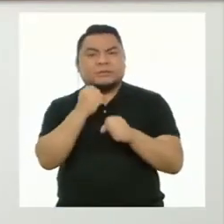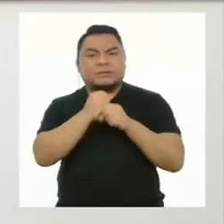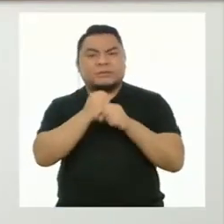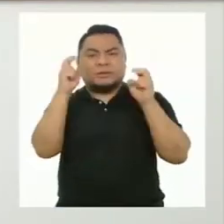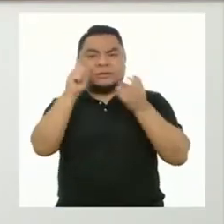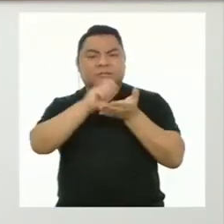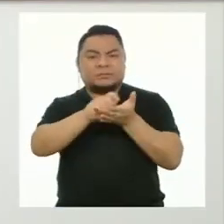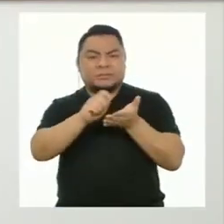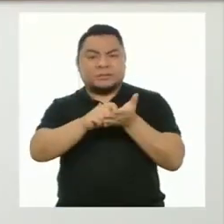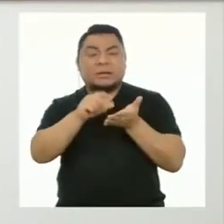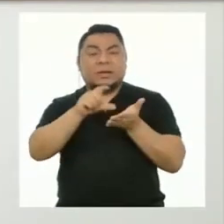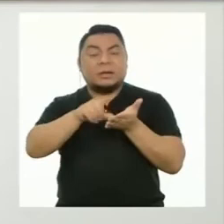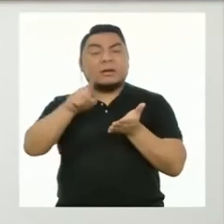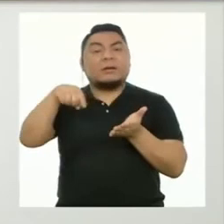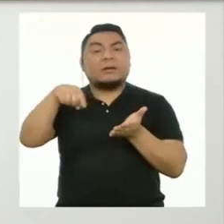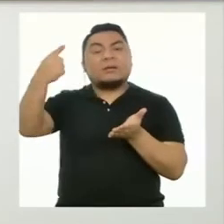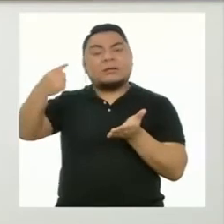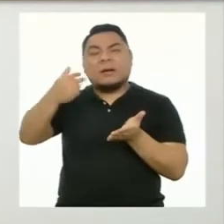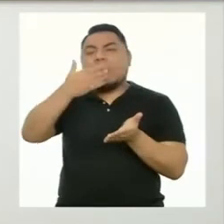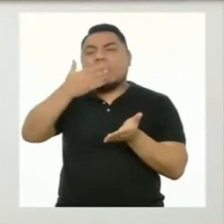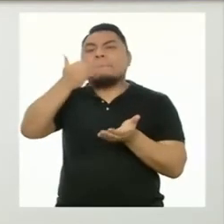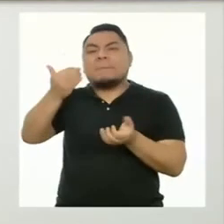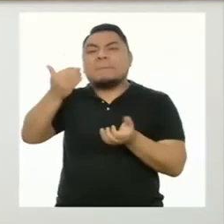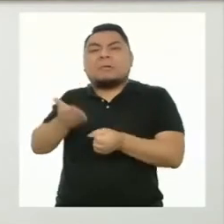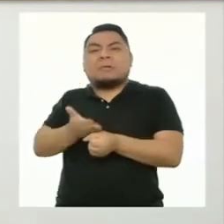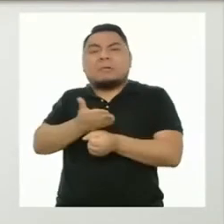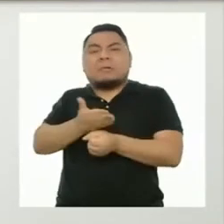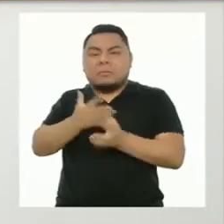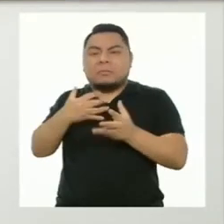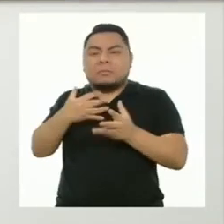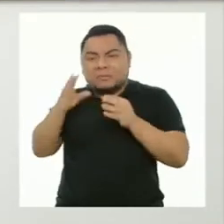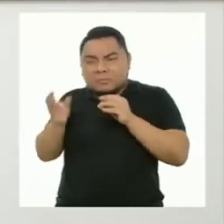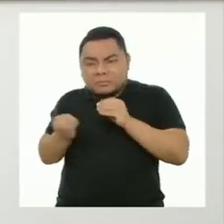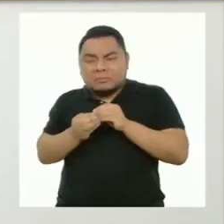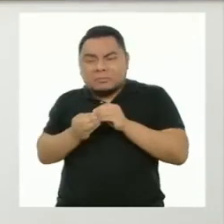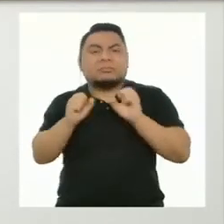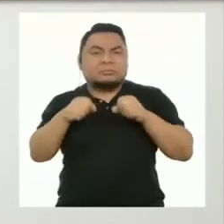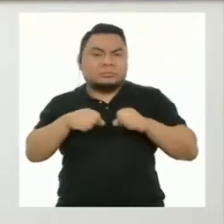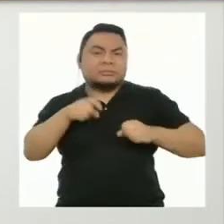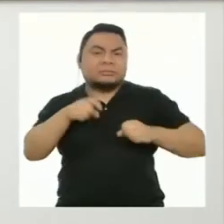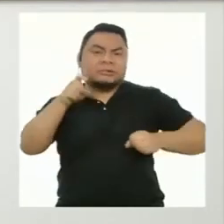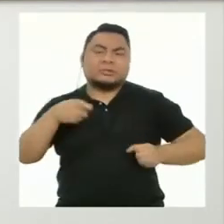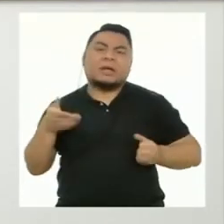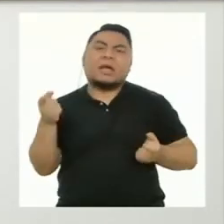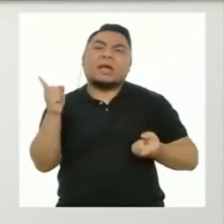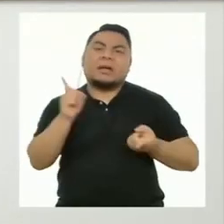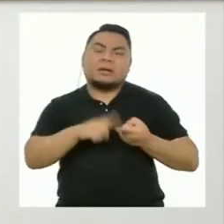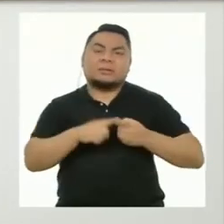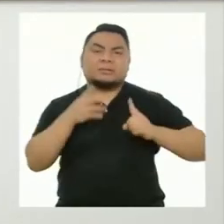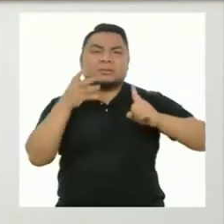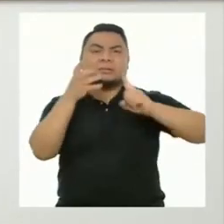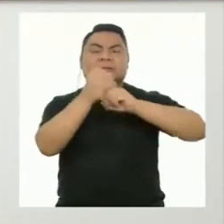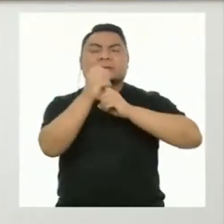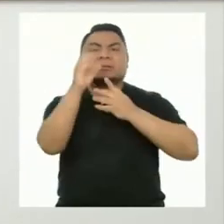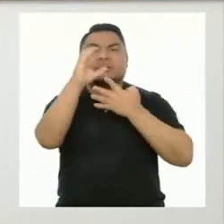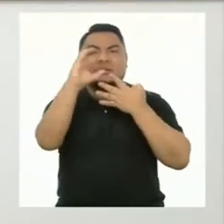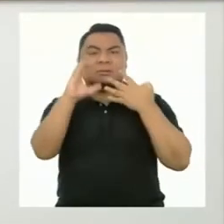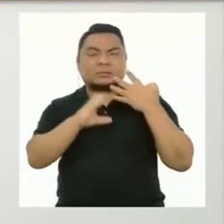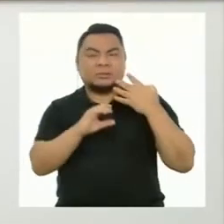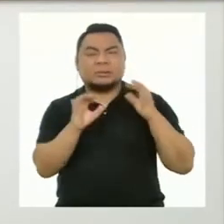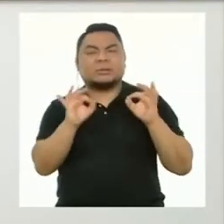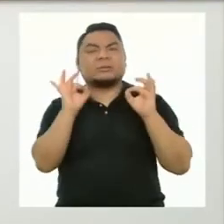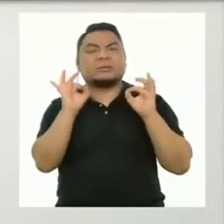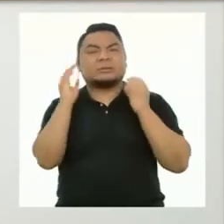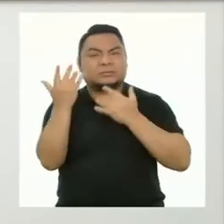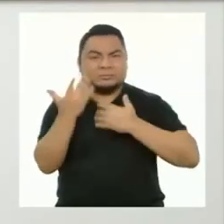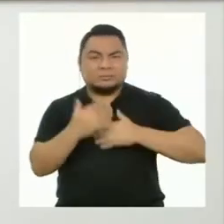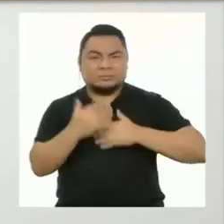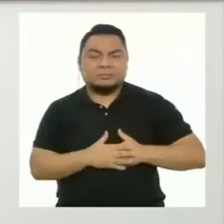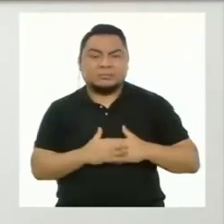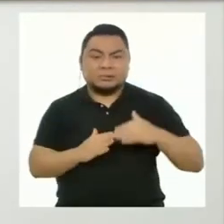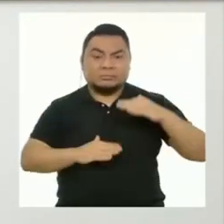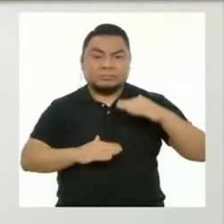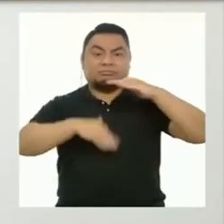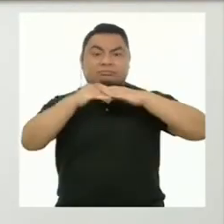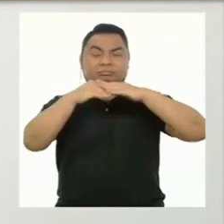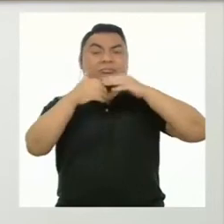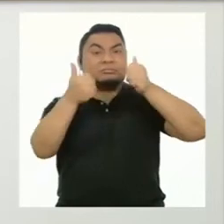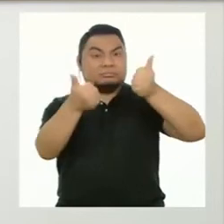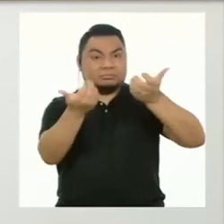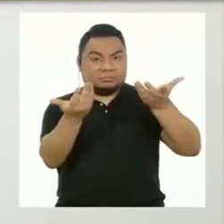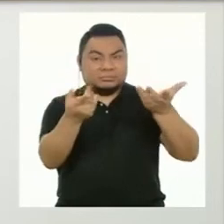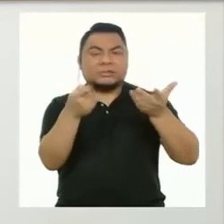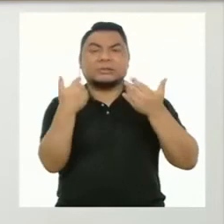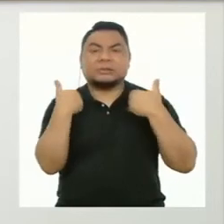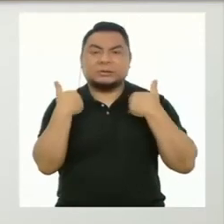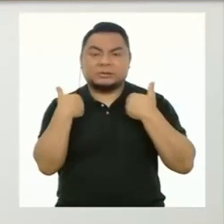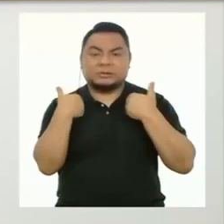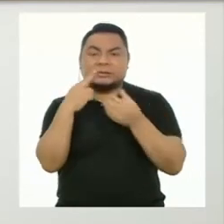mejorando tus productos, cuantas veces sean necesarias, hasta que cumplan con las características esperadas. Así,